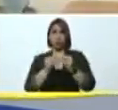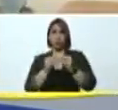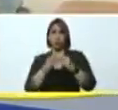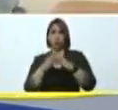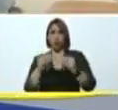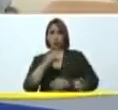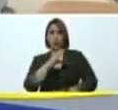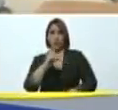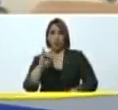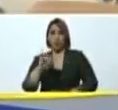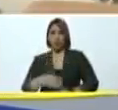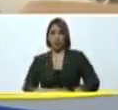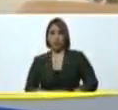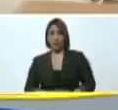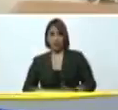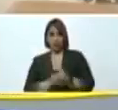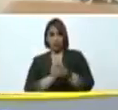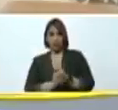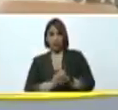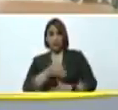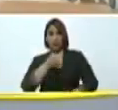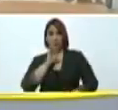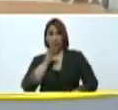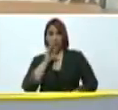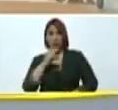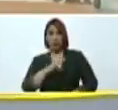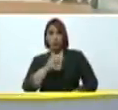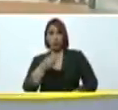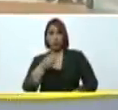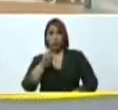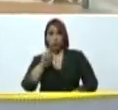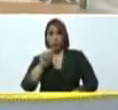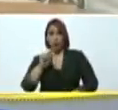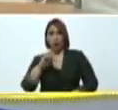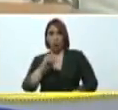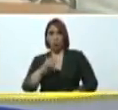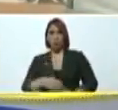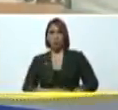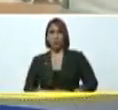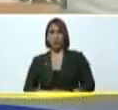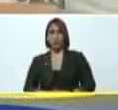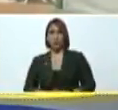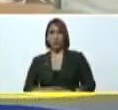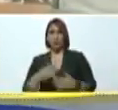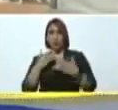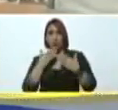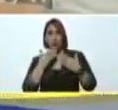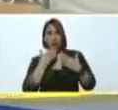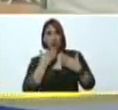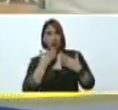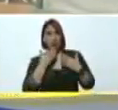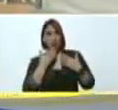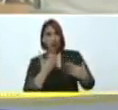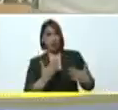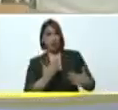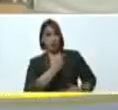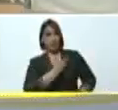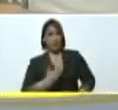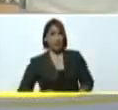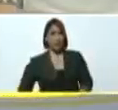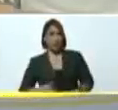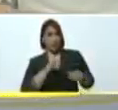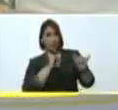CDI de los vecinos del cafetal de Chuao muchas gracias presidente bueno como usted lo ha dicho